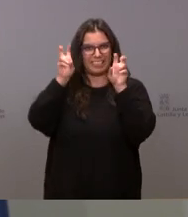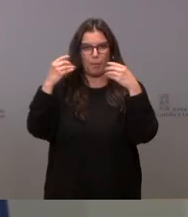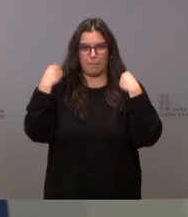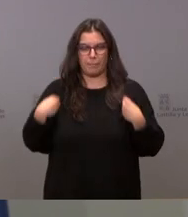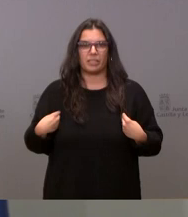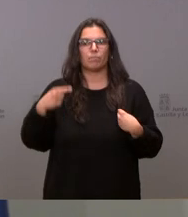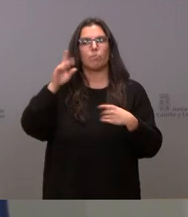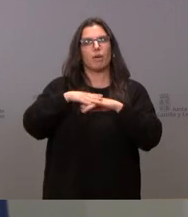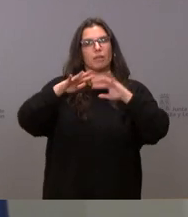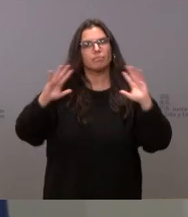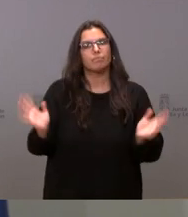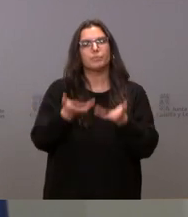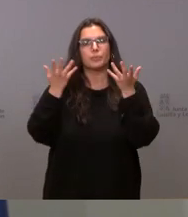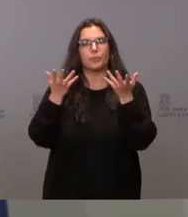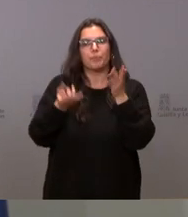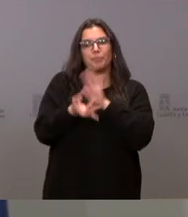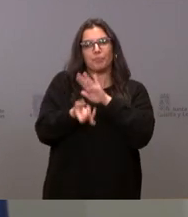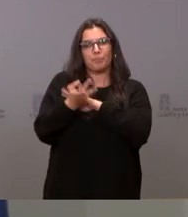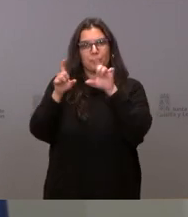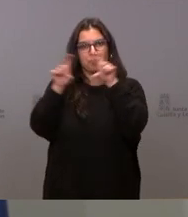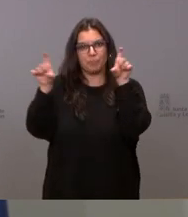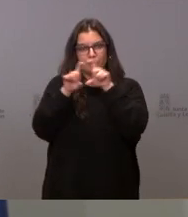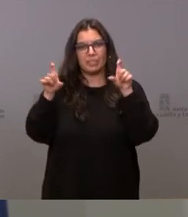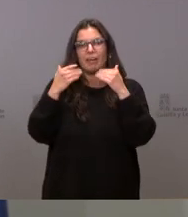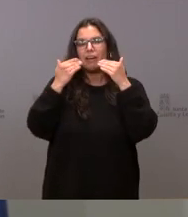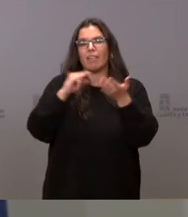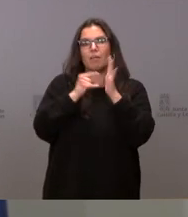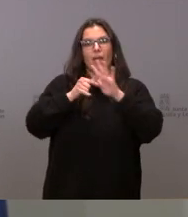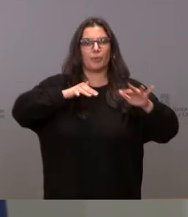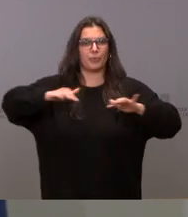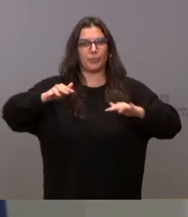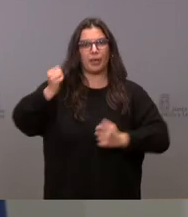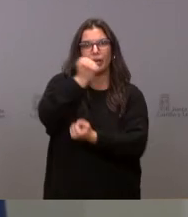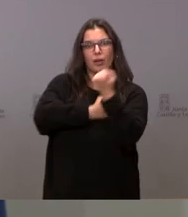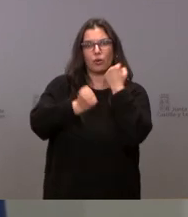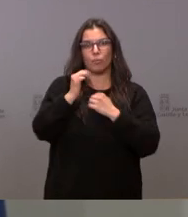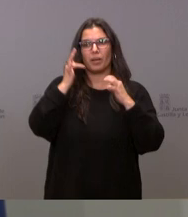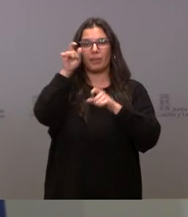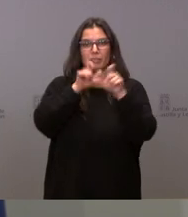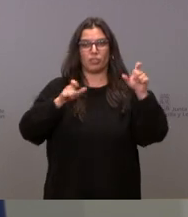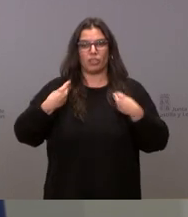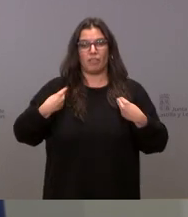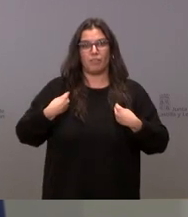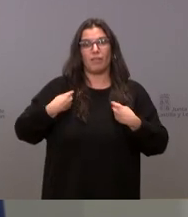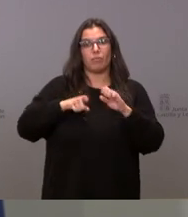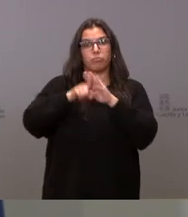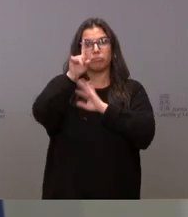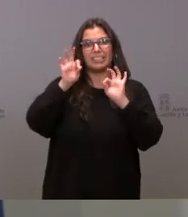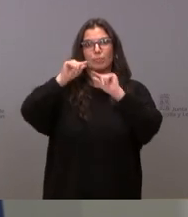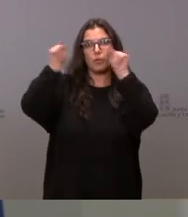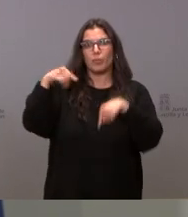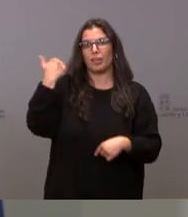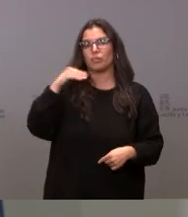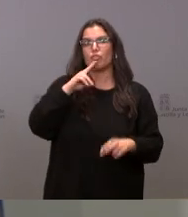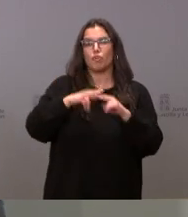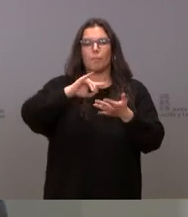destinados a potenciar el emprendimiento a través del Plan de Dinamización Económica y Demográfica de la provincia de Soria, conocido como